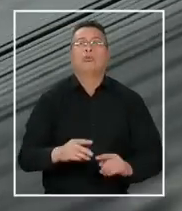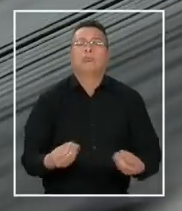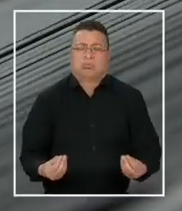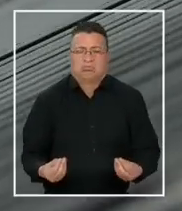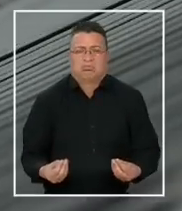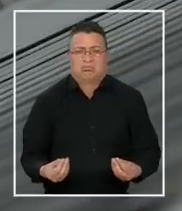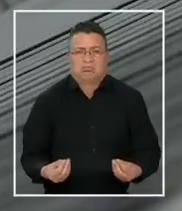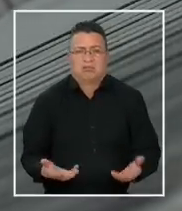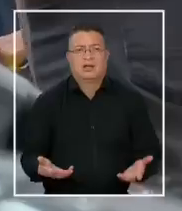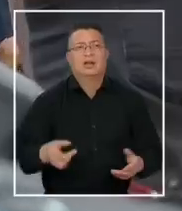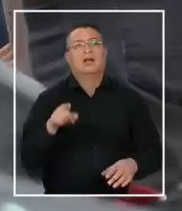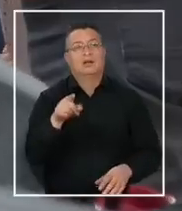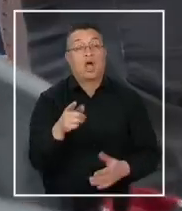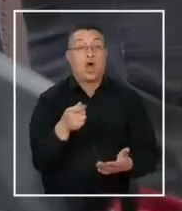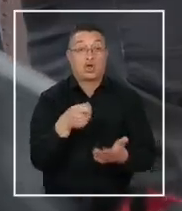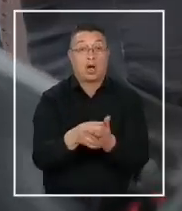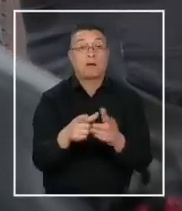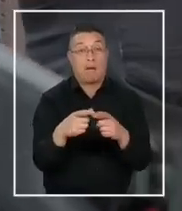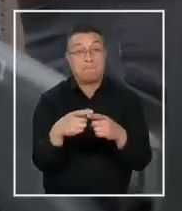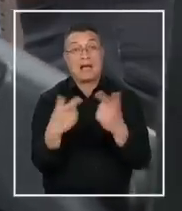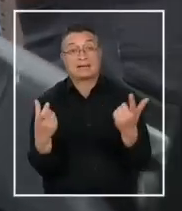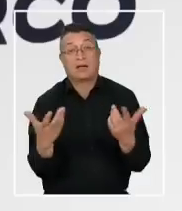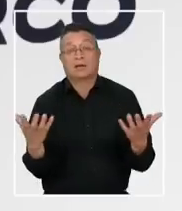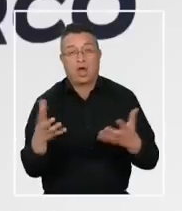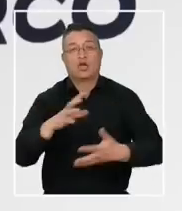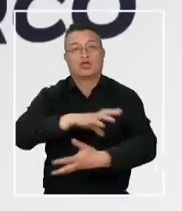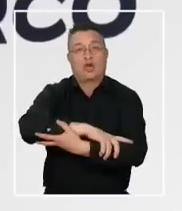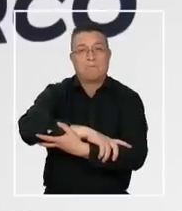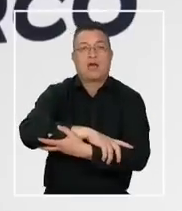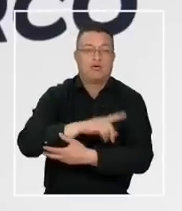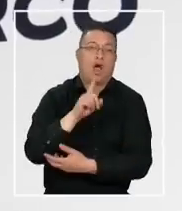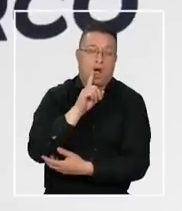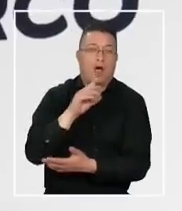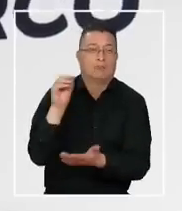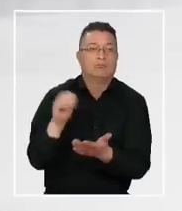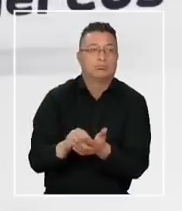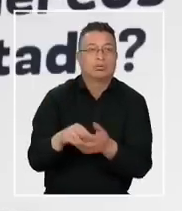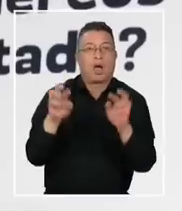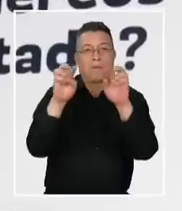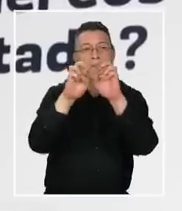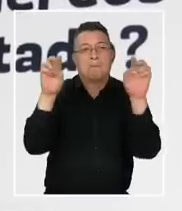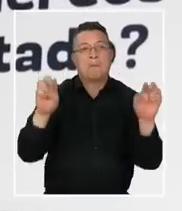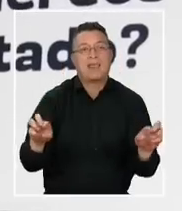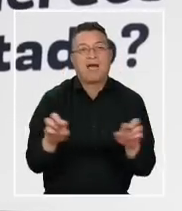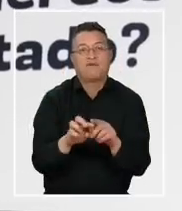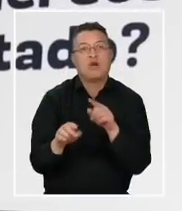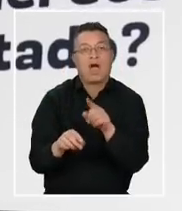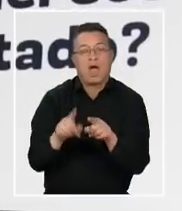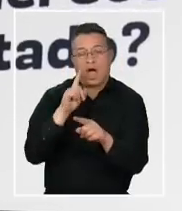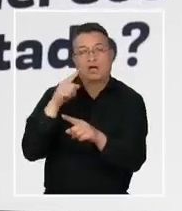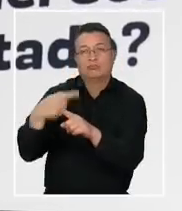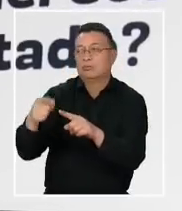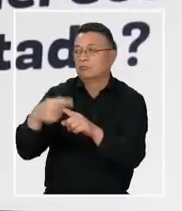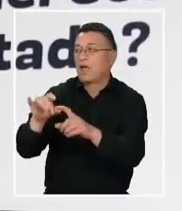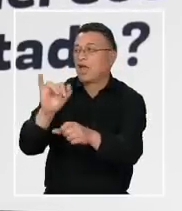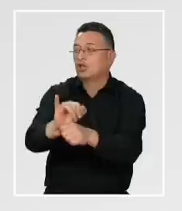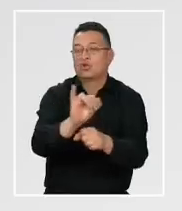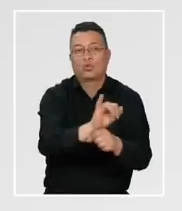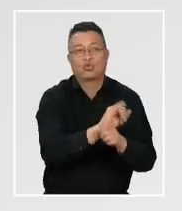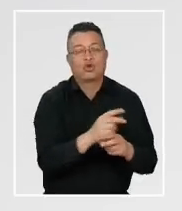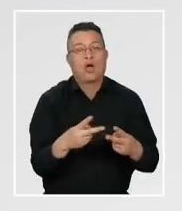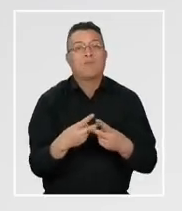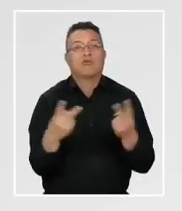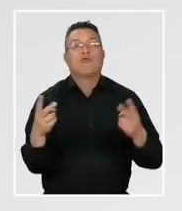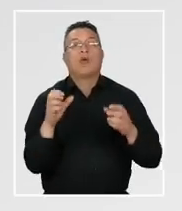En su mayoría las compras de pasaje se realizan a través del convenio marco. Es una plataforma en la que distintas entidades públicas pueden